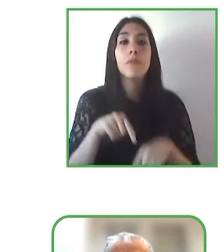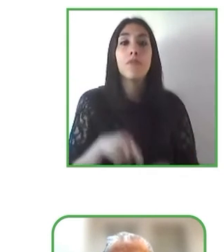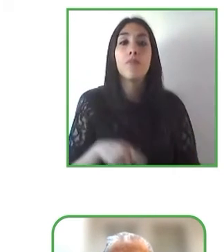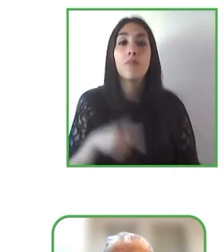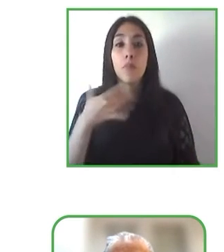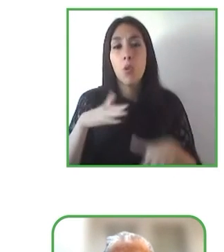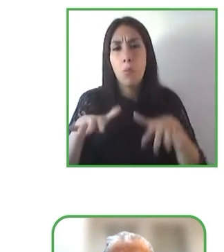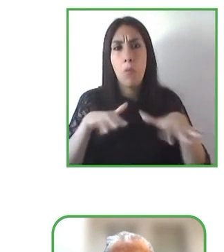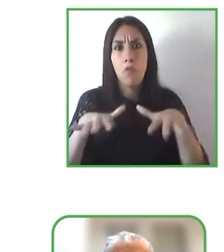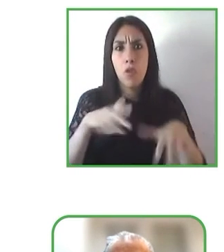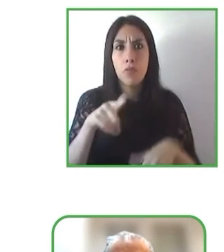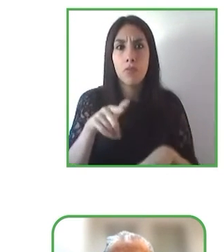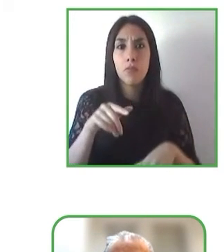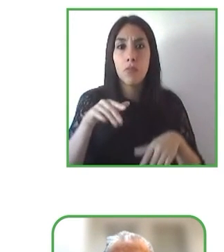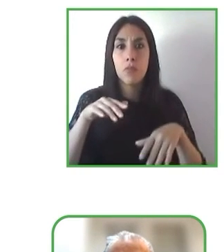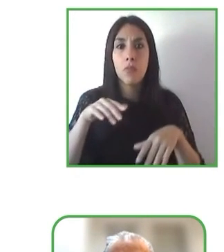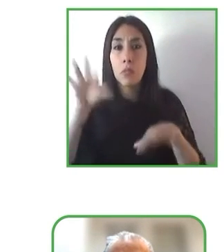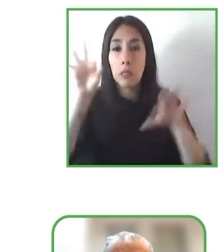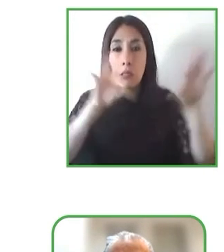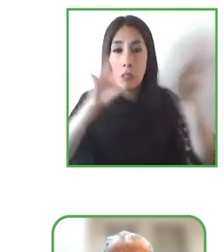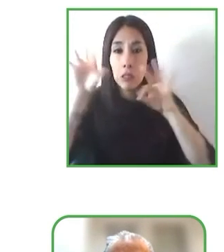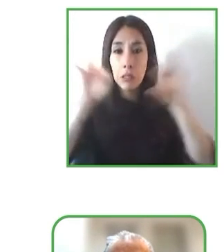muchas gracias gracias gracias Gracias.